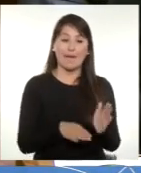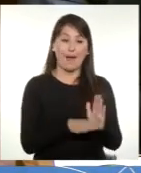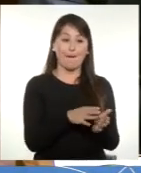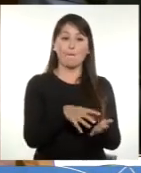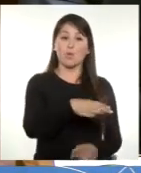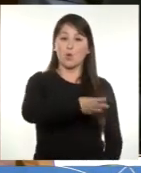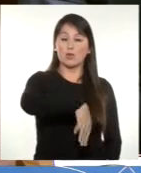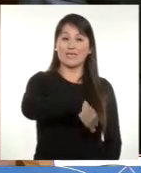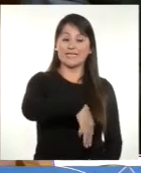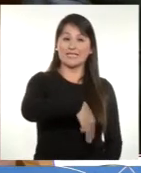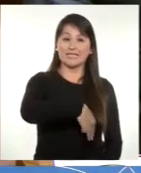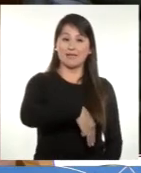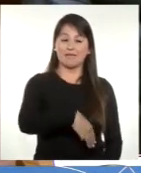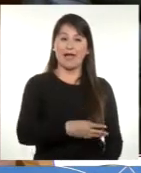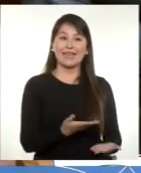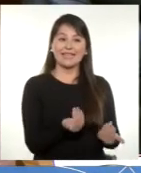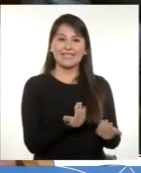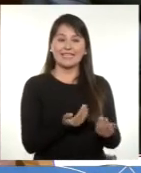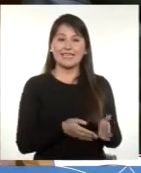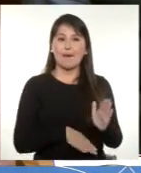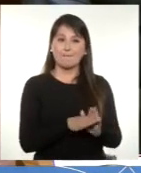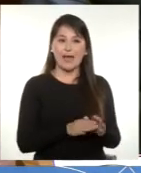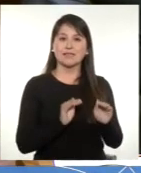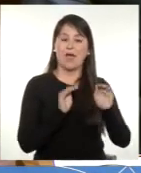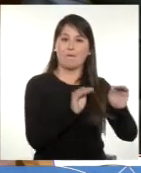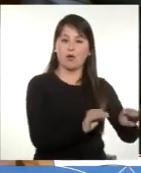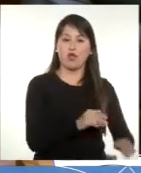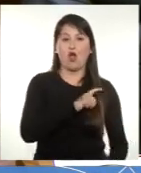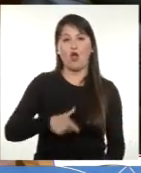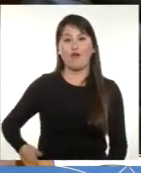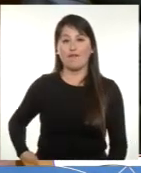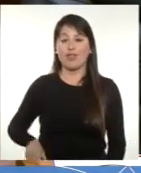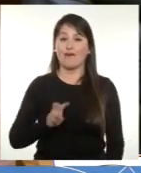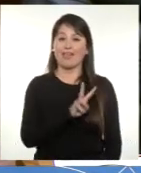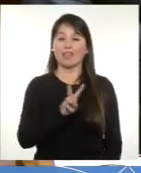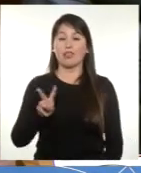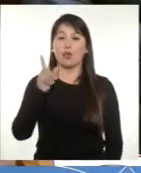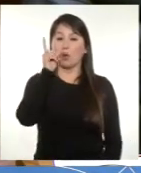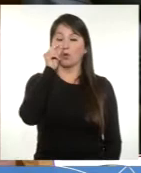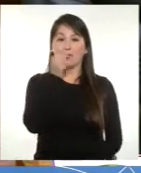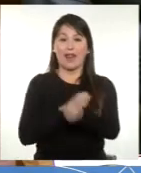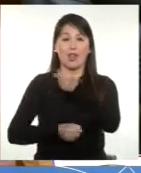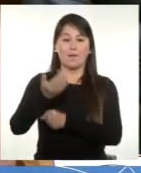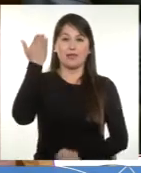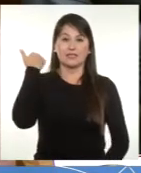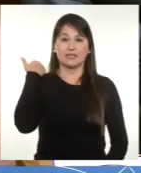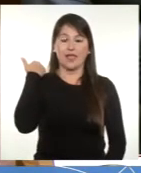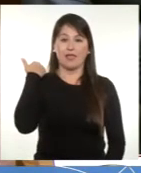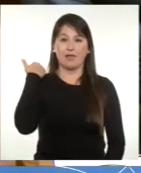tienen una dependencia importante del Fondo Común Municipal. El gobierno anunció el 22 de octubre del año pasado